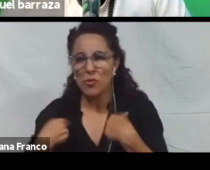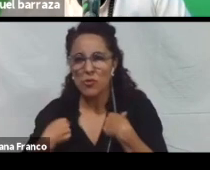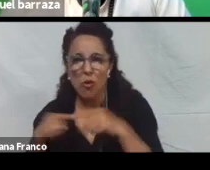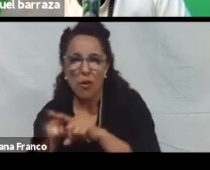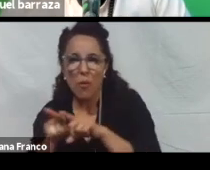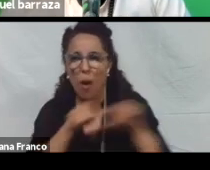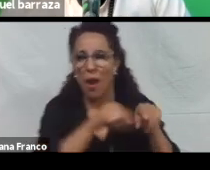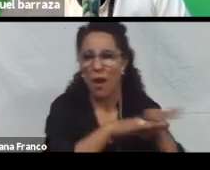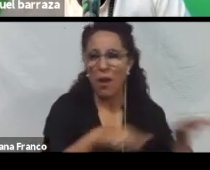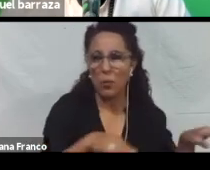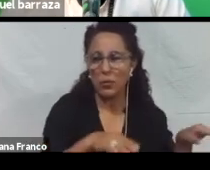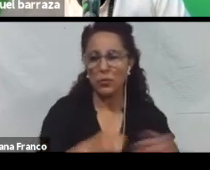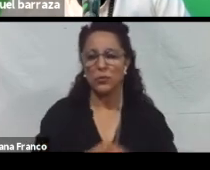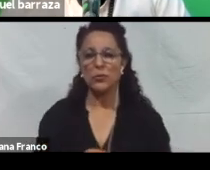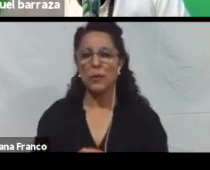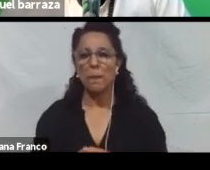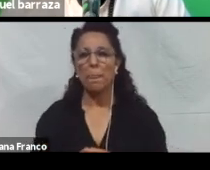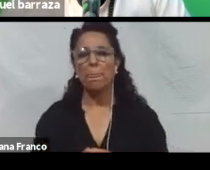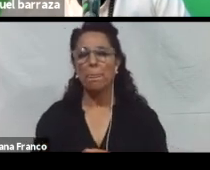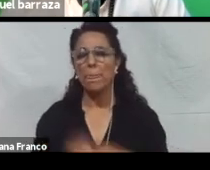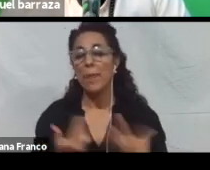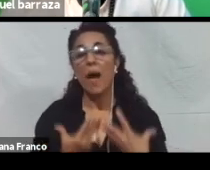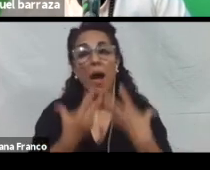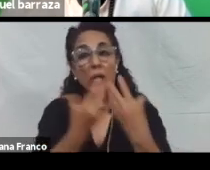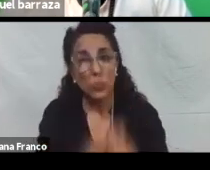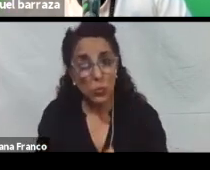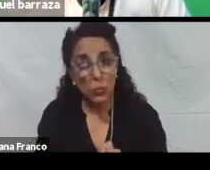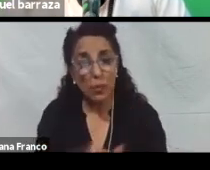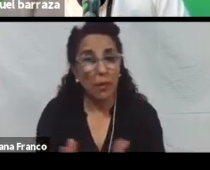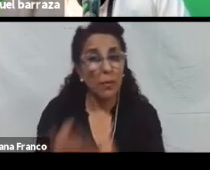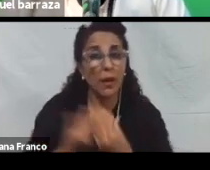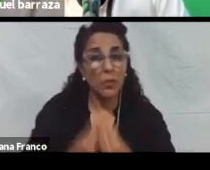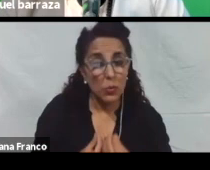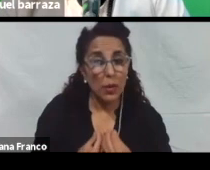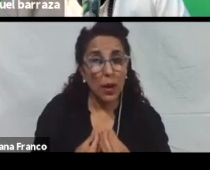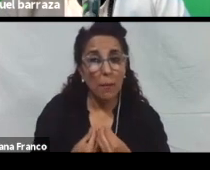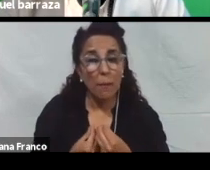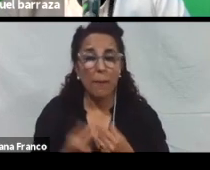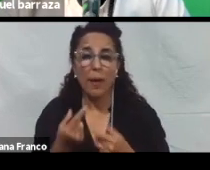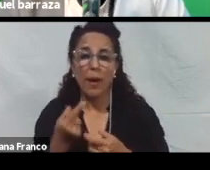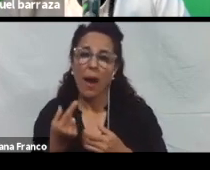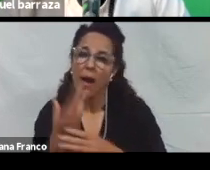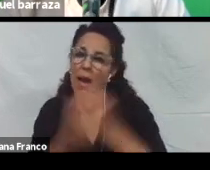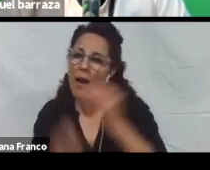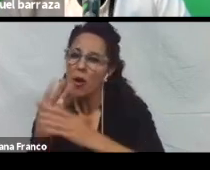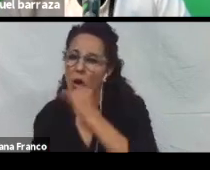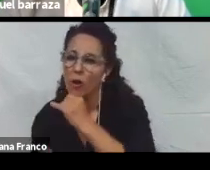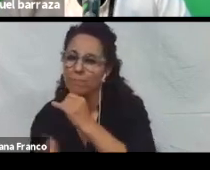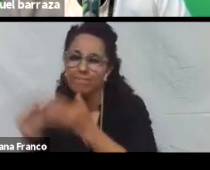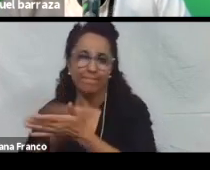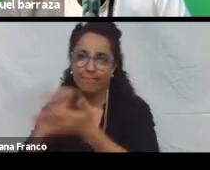Punto 8. Dice que va a tener ayuda para corregir errores. Si vos cargas información y cometés error en el cargo.